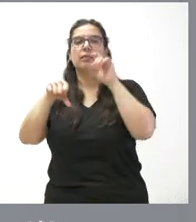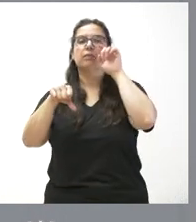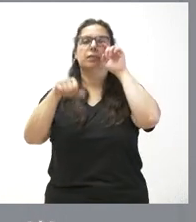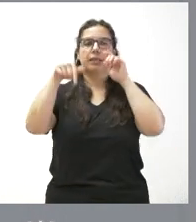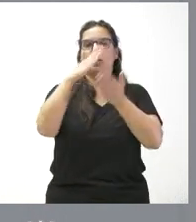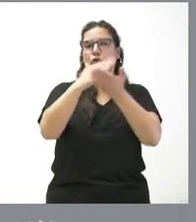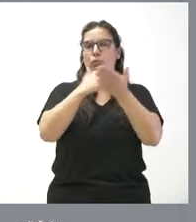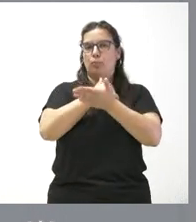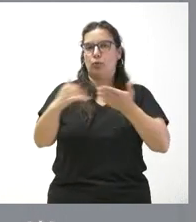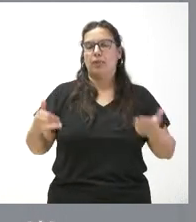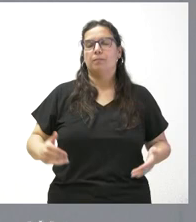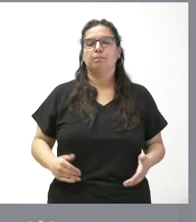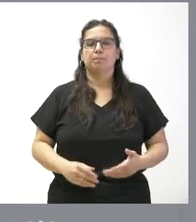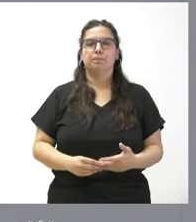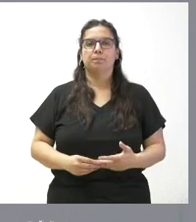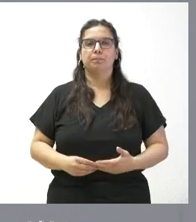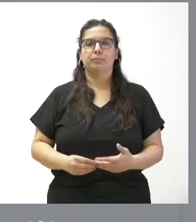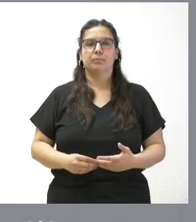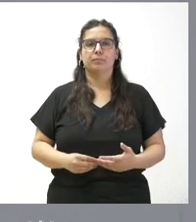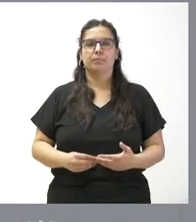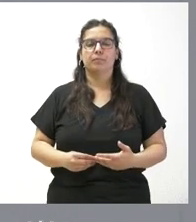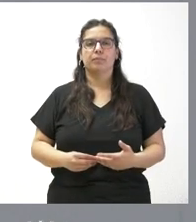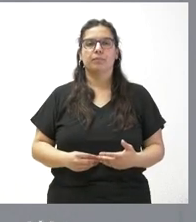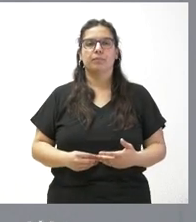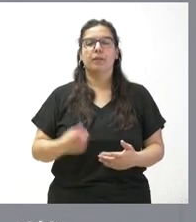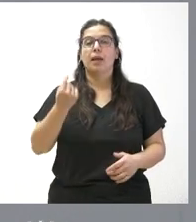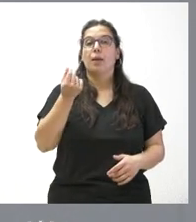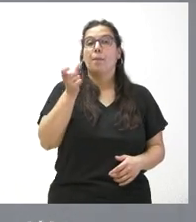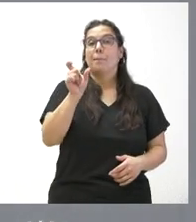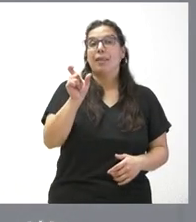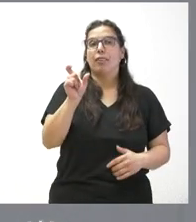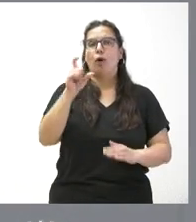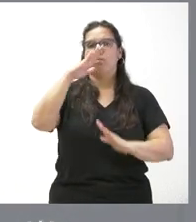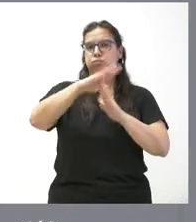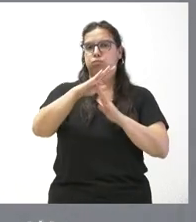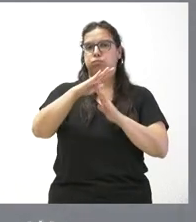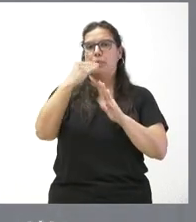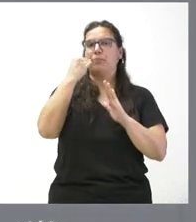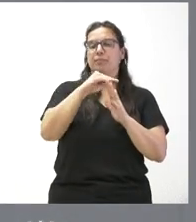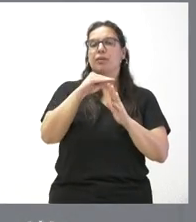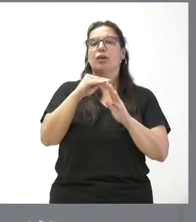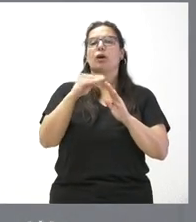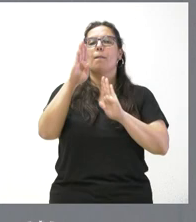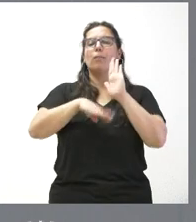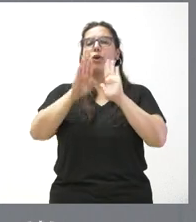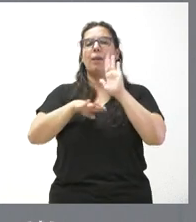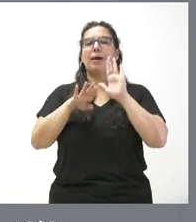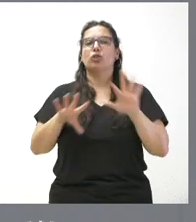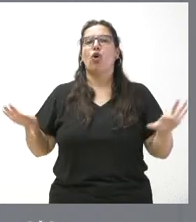nuestra comunidad autónoma. Se congelan los precios de los programas de conciliación